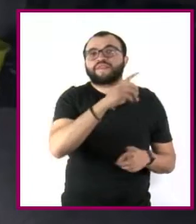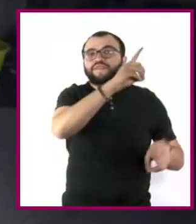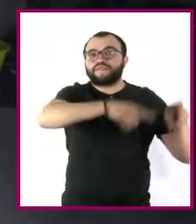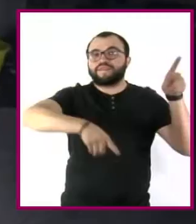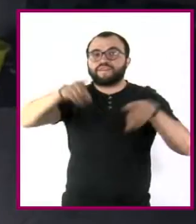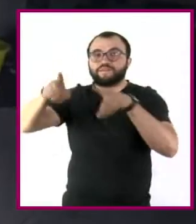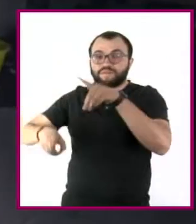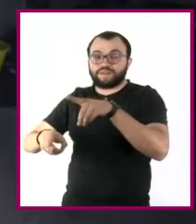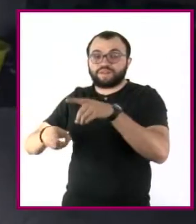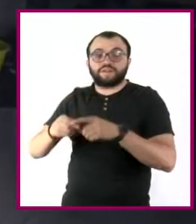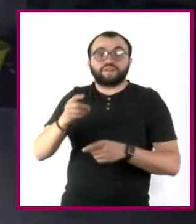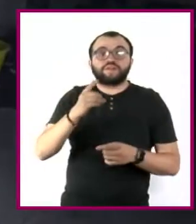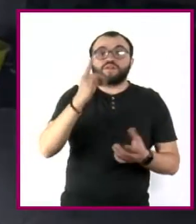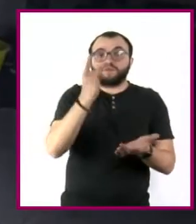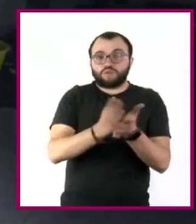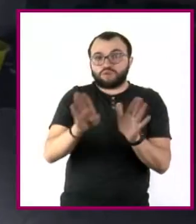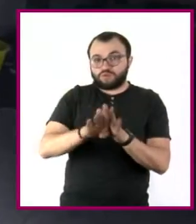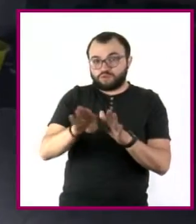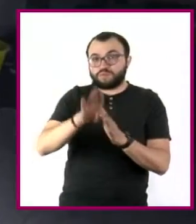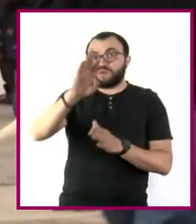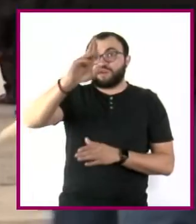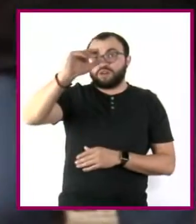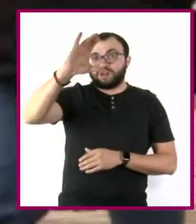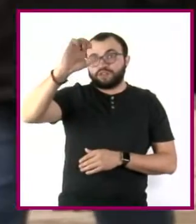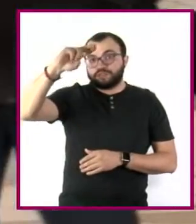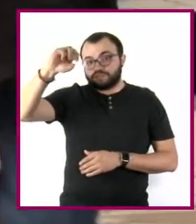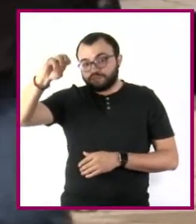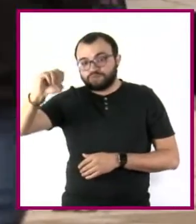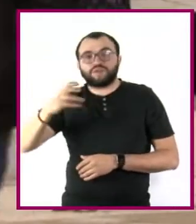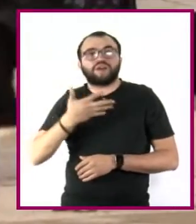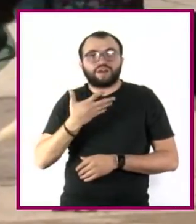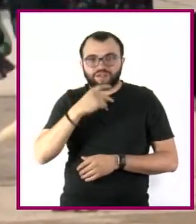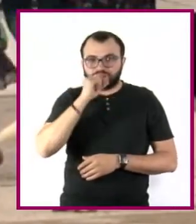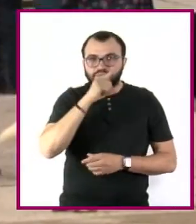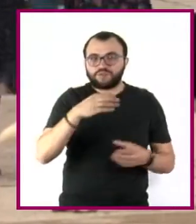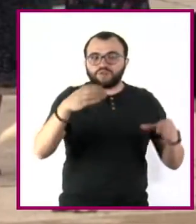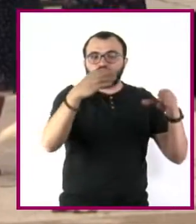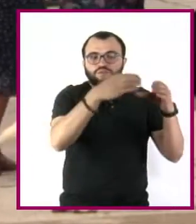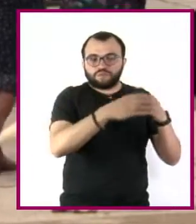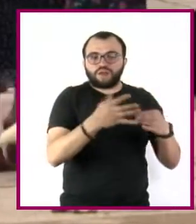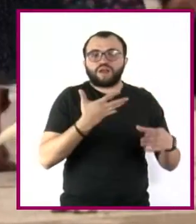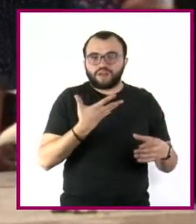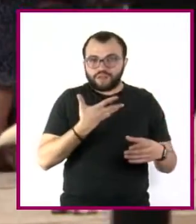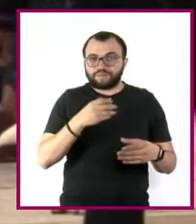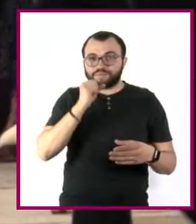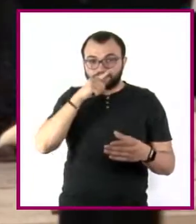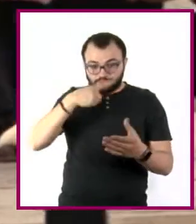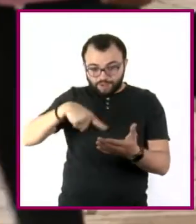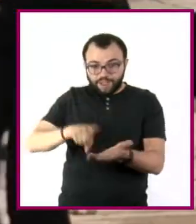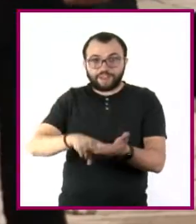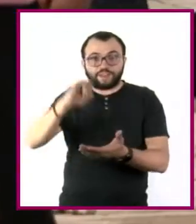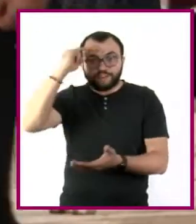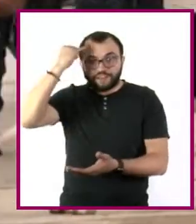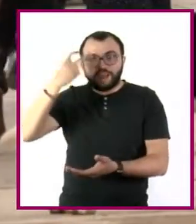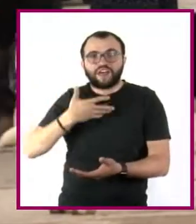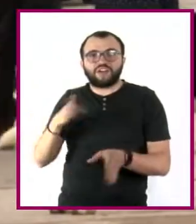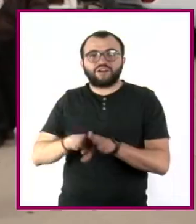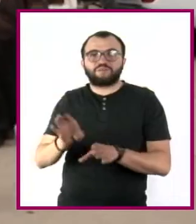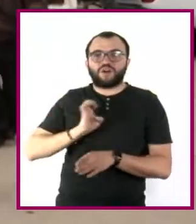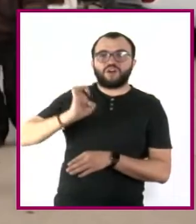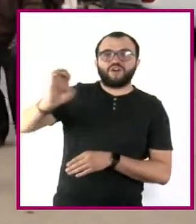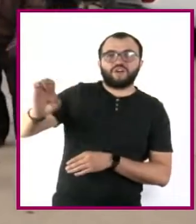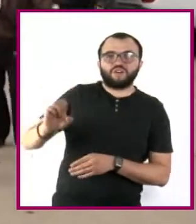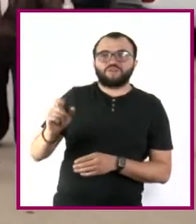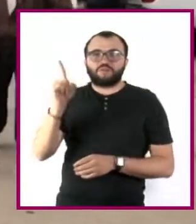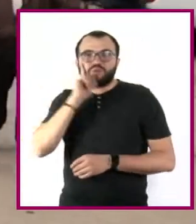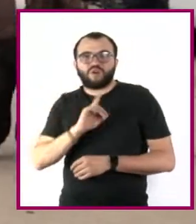desde la población no indígena hacia las mujeres indígenas. En sus mismas comunidades hay comportamientos racistas y misóginos expresados en relaciones de